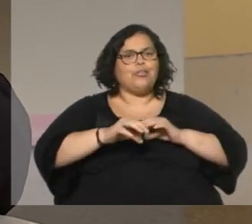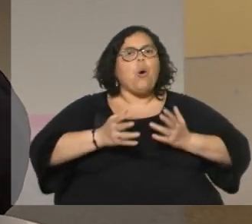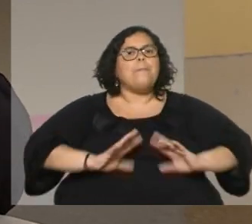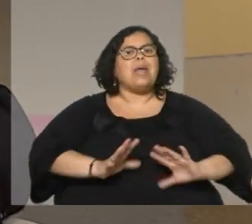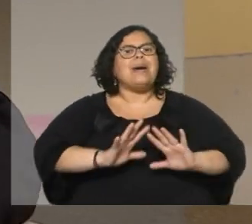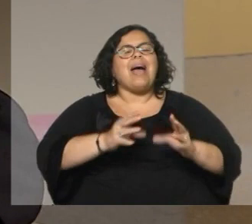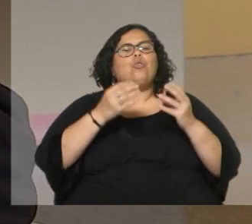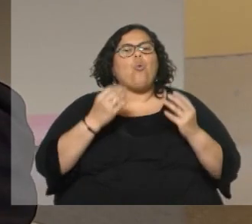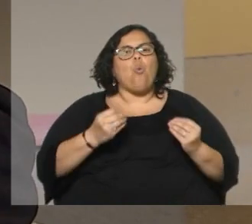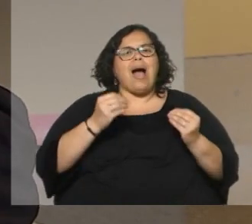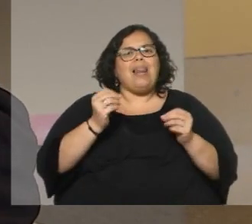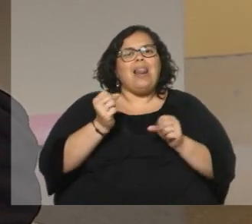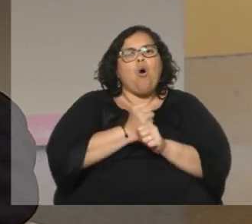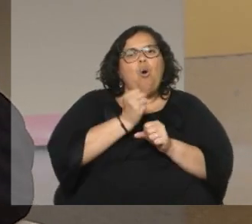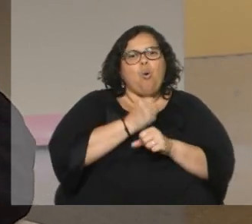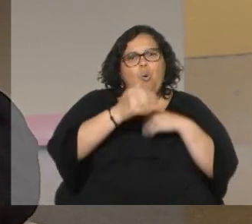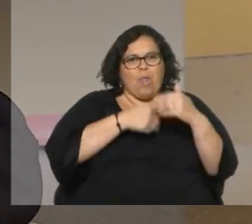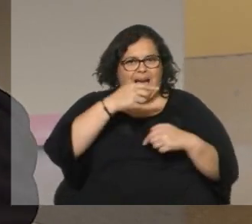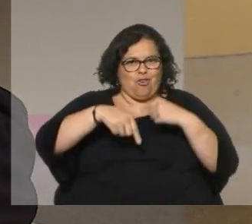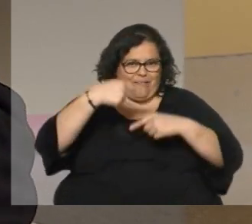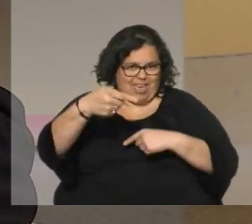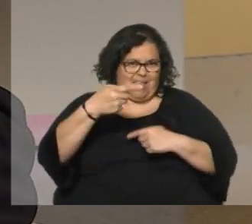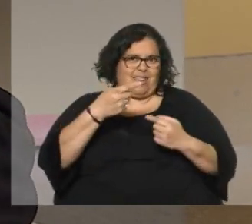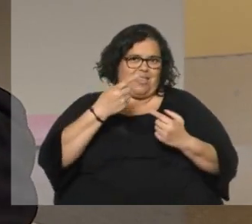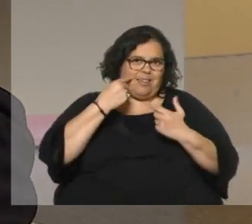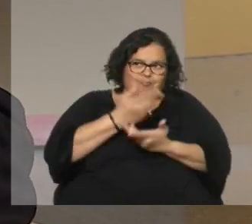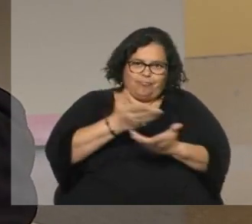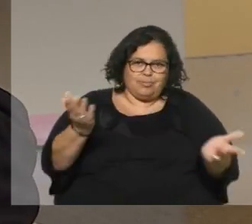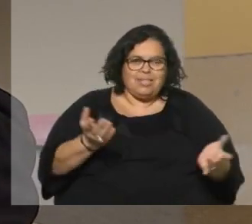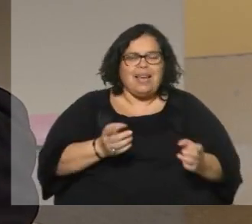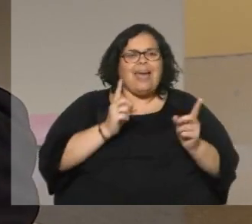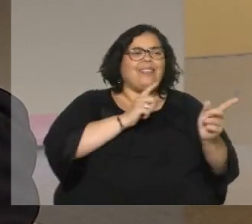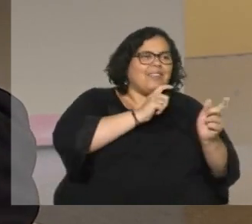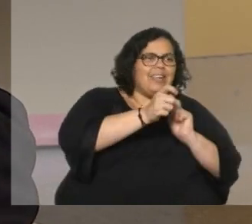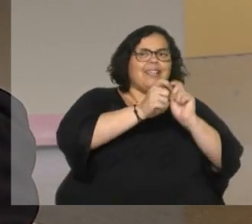repertorio preparando el repertorio entrevistarte con alguna gente también